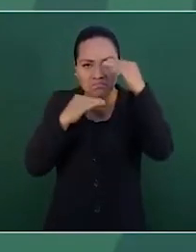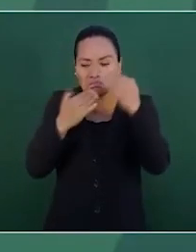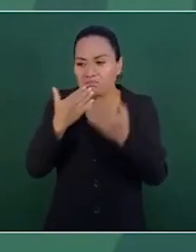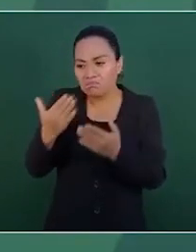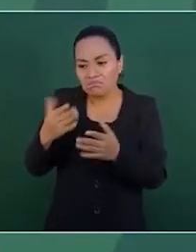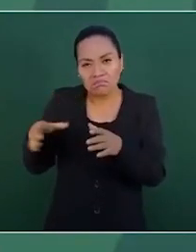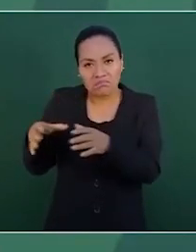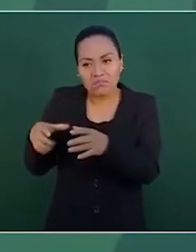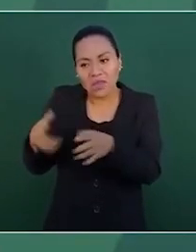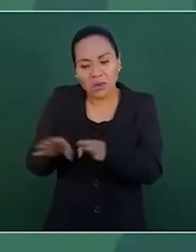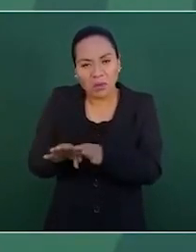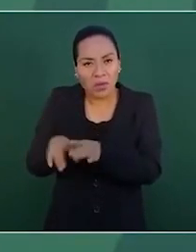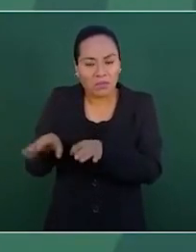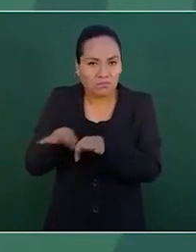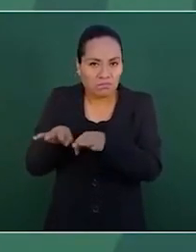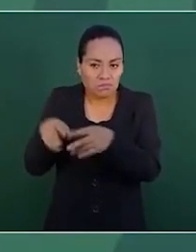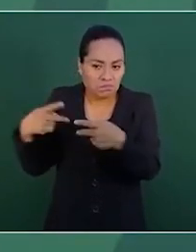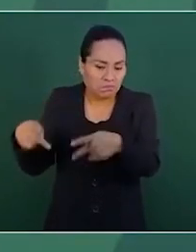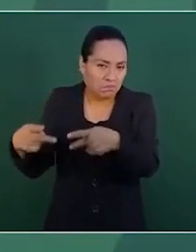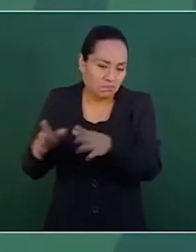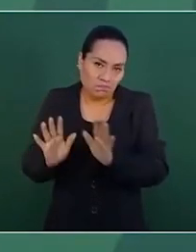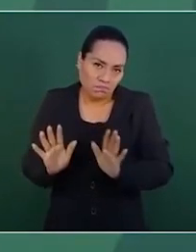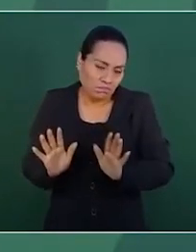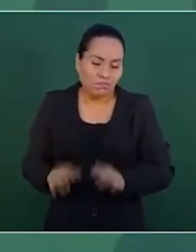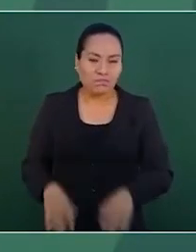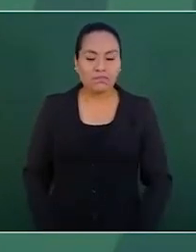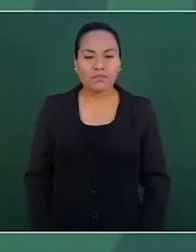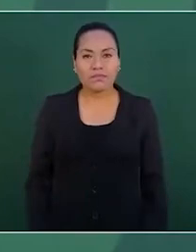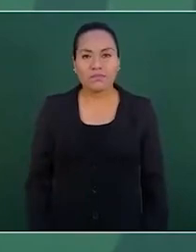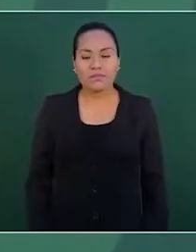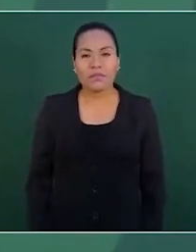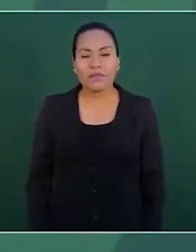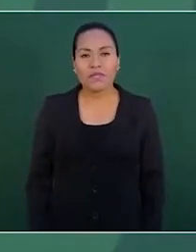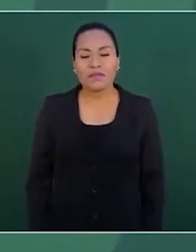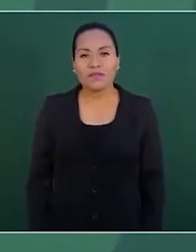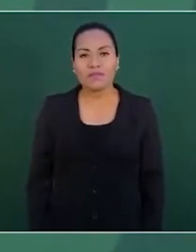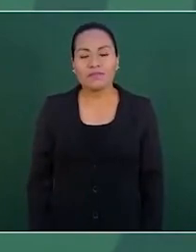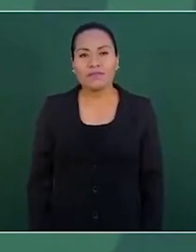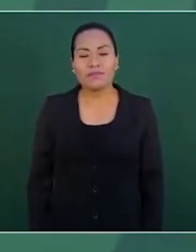han estado